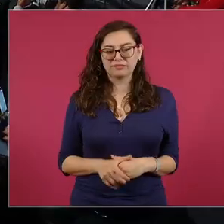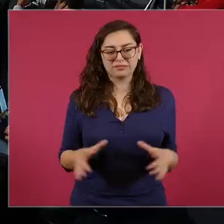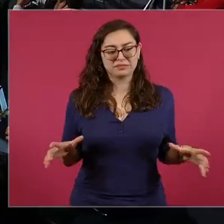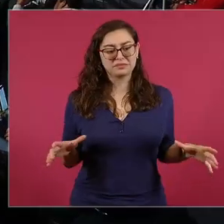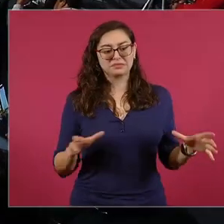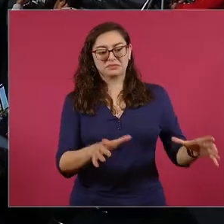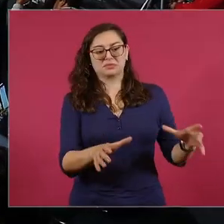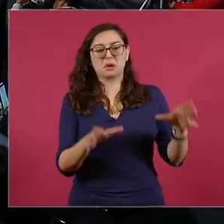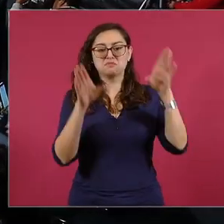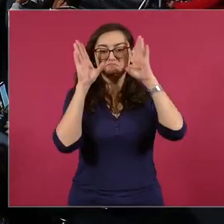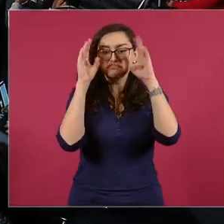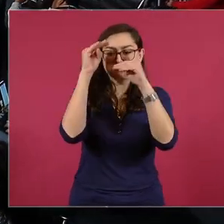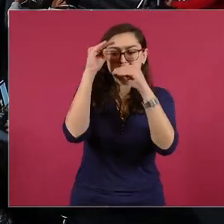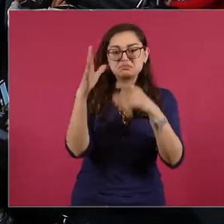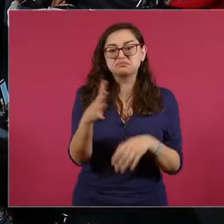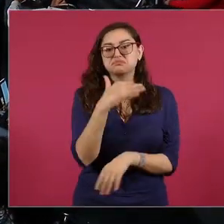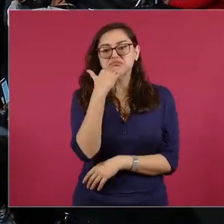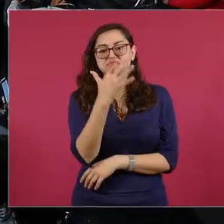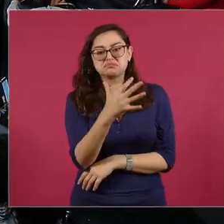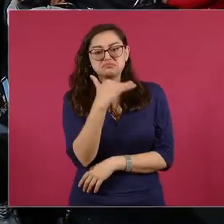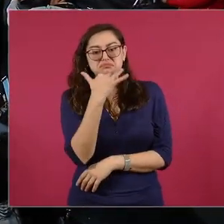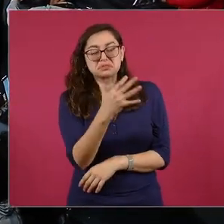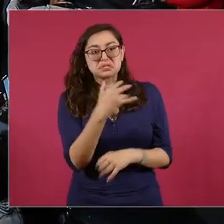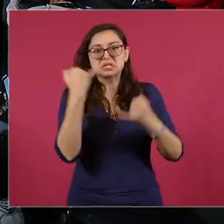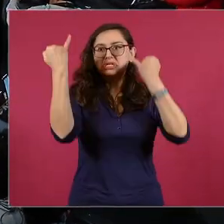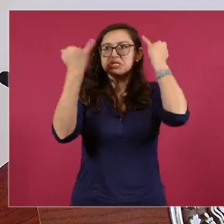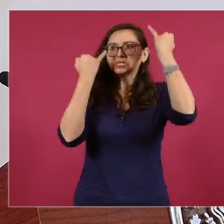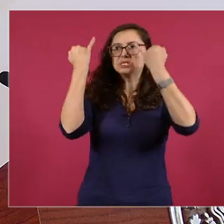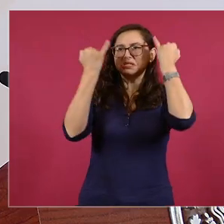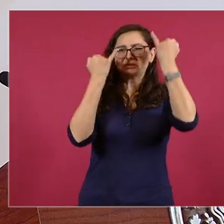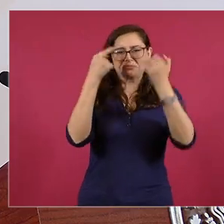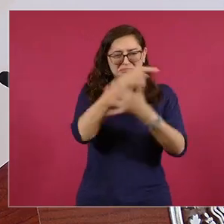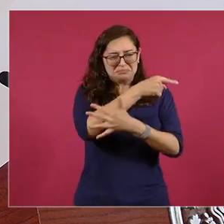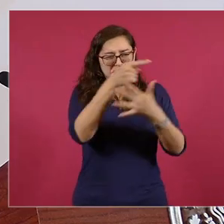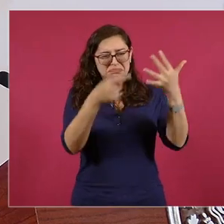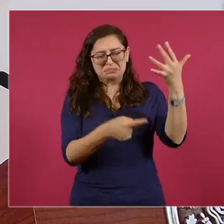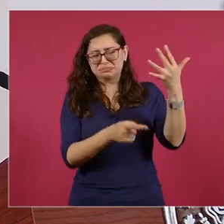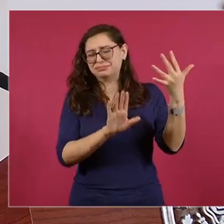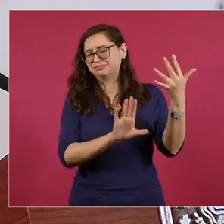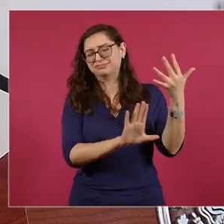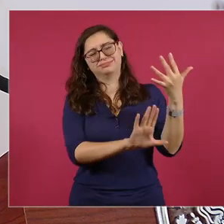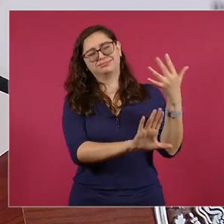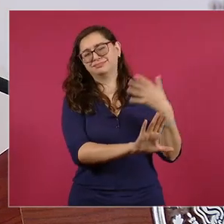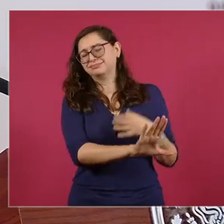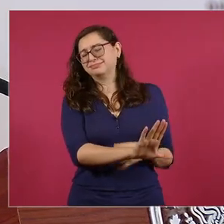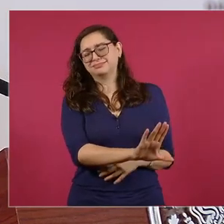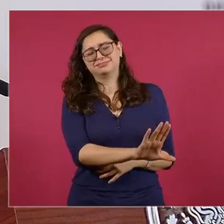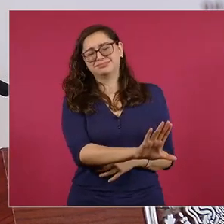conservador corrupto. Nada, nada, nada. Y está muy bien, pero eso